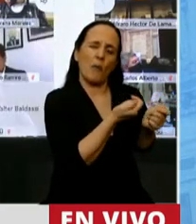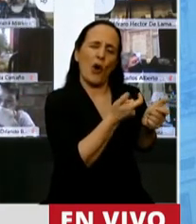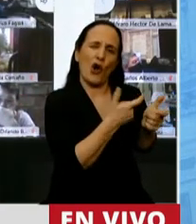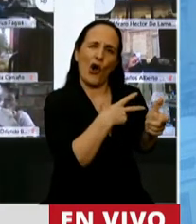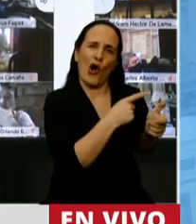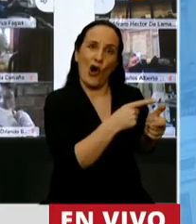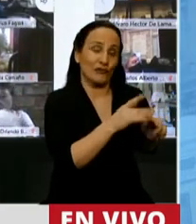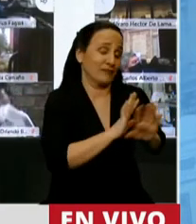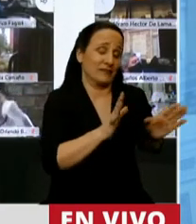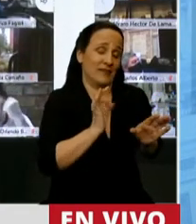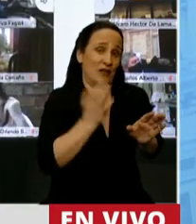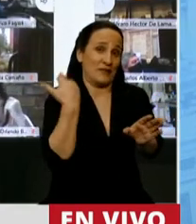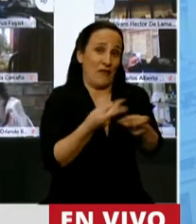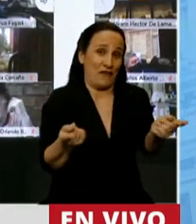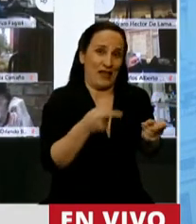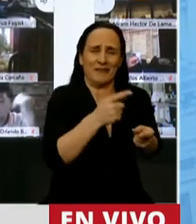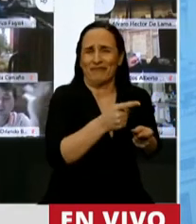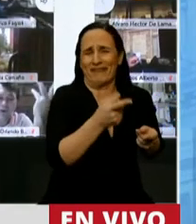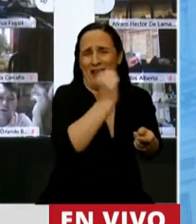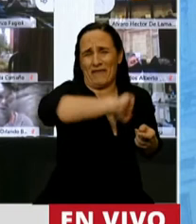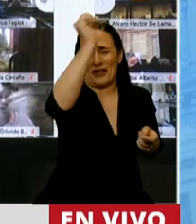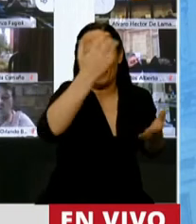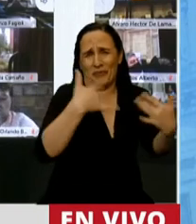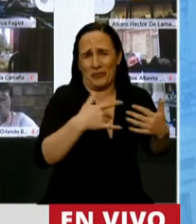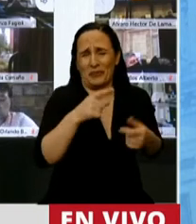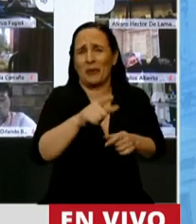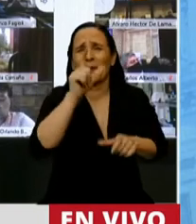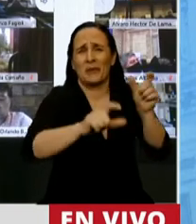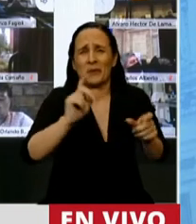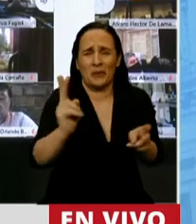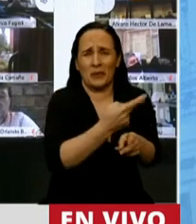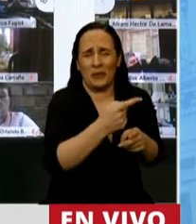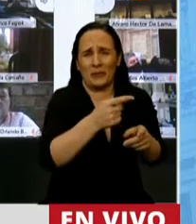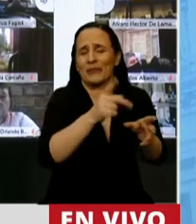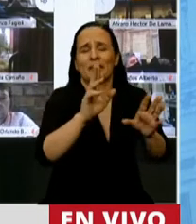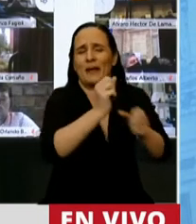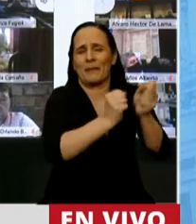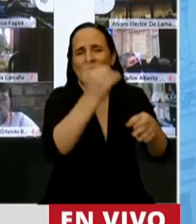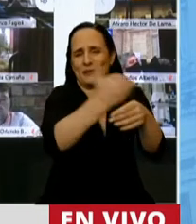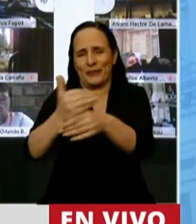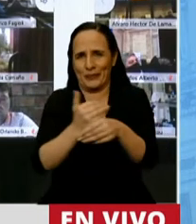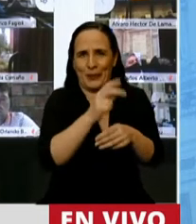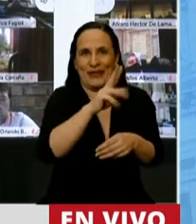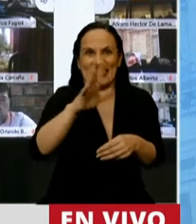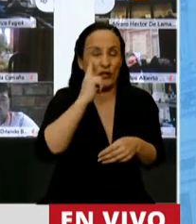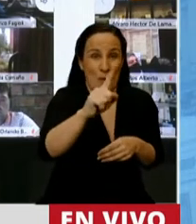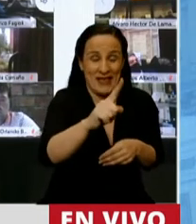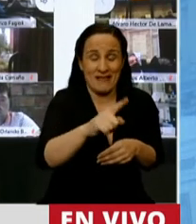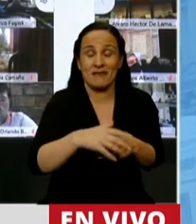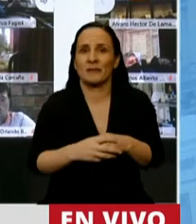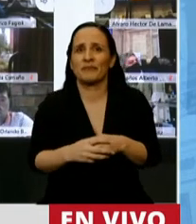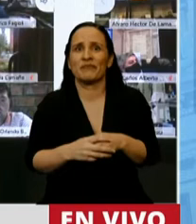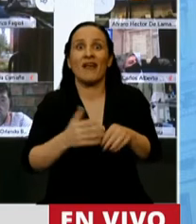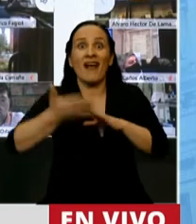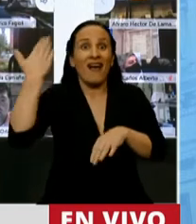inflación más alta en tres décadas, que en cuatro años empujó a la muerte a 25.000 pymes, que vio achicarse una economía que venía de crecer 2